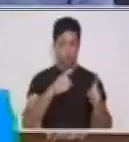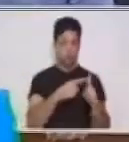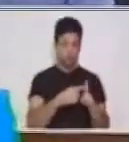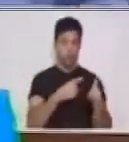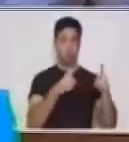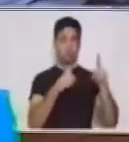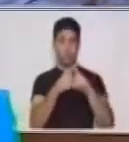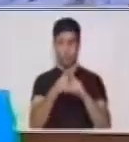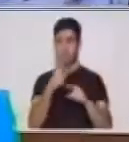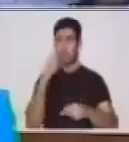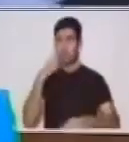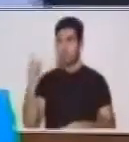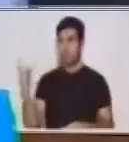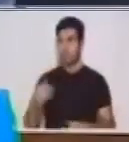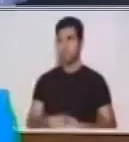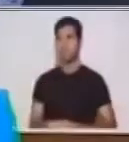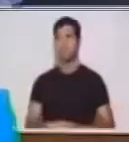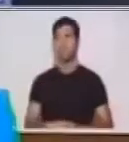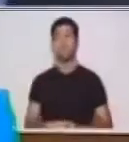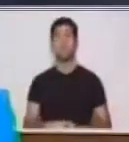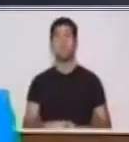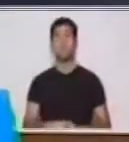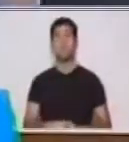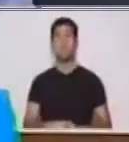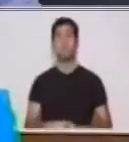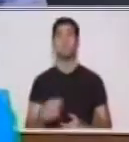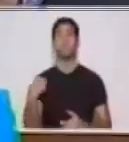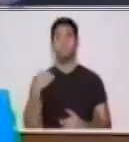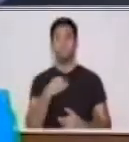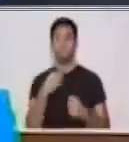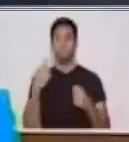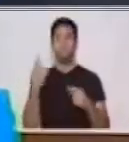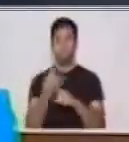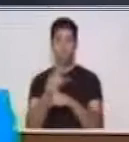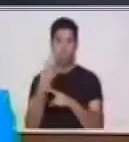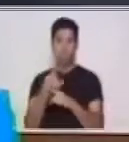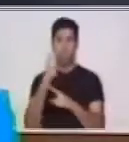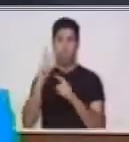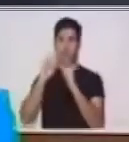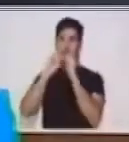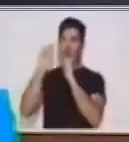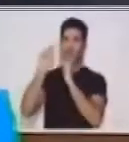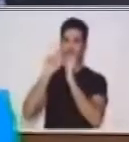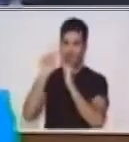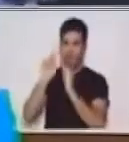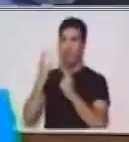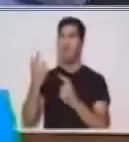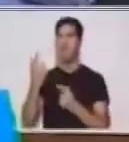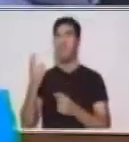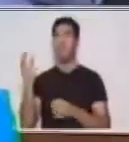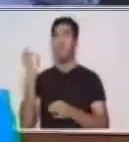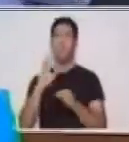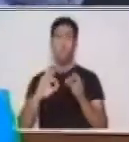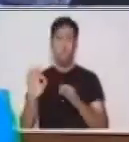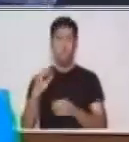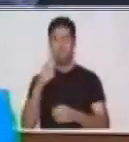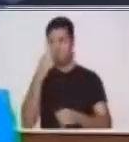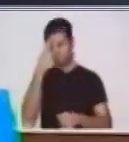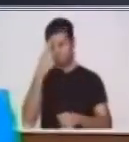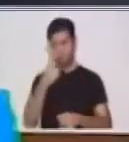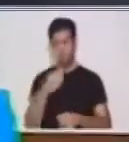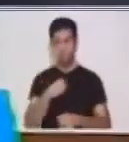Vamos a utilizar hilo, cáñamo o podemos utilizar una bola de lana.